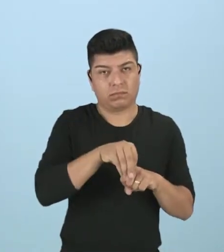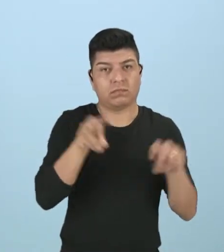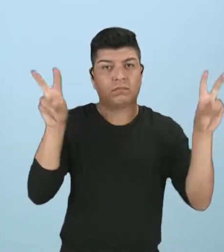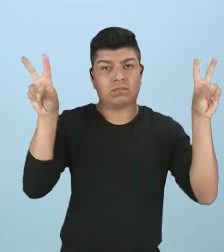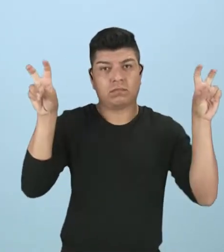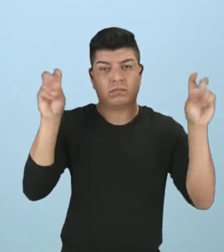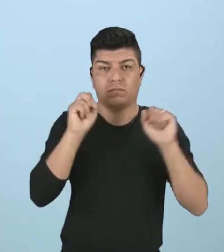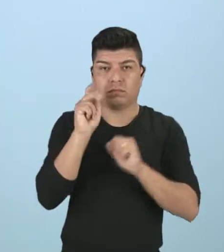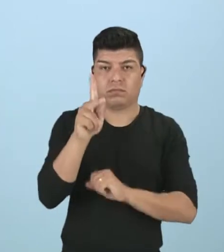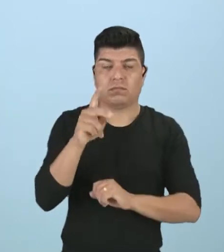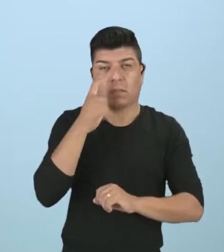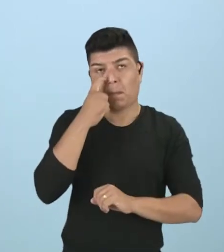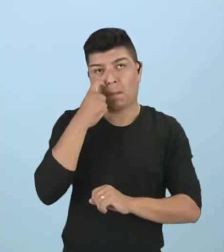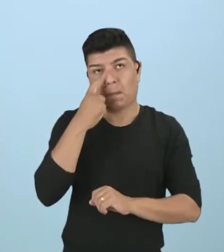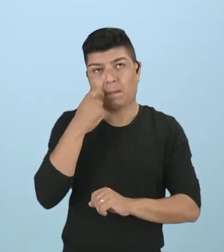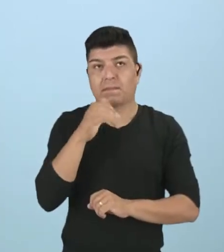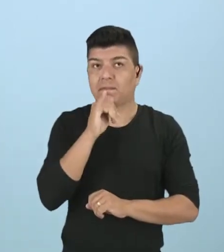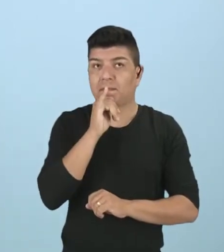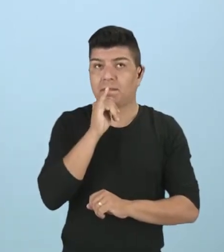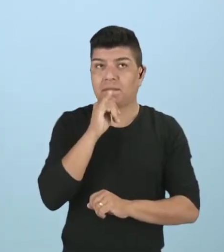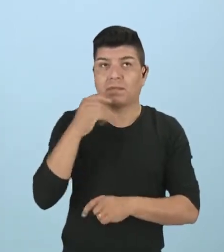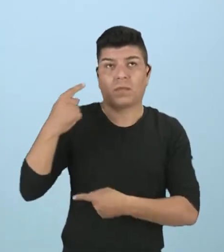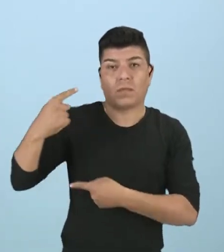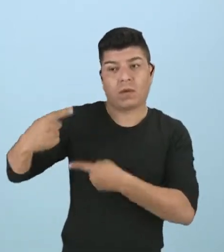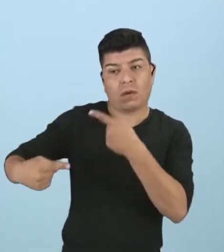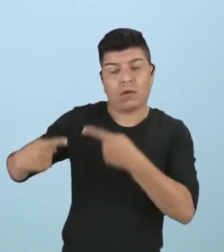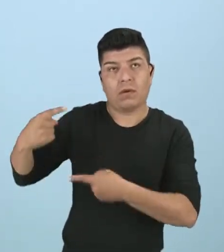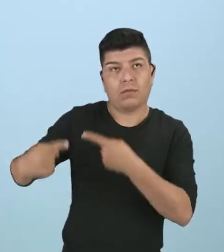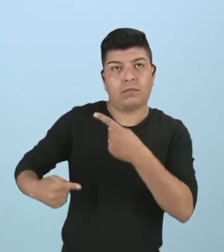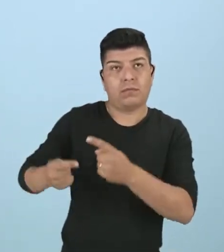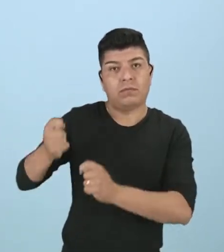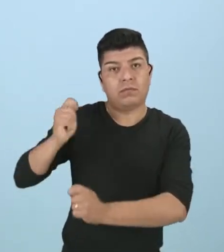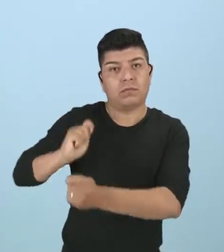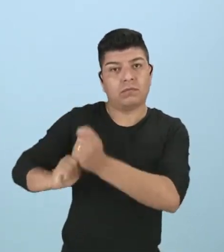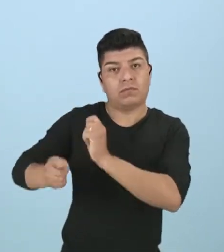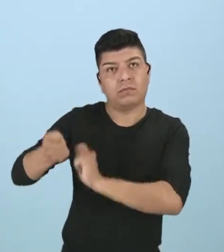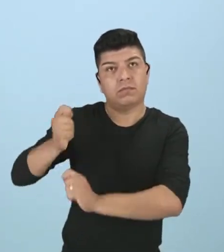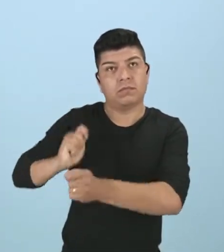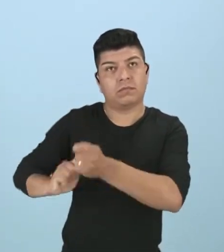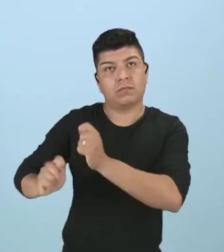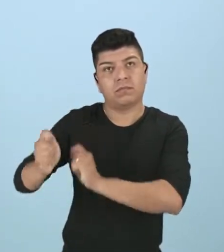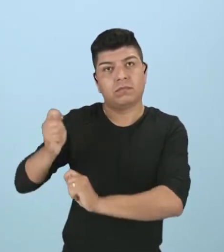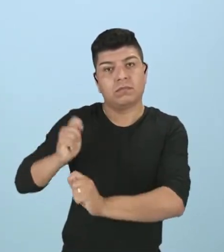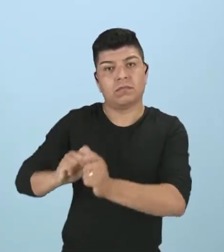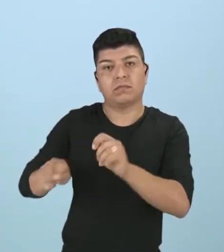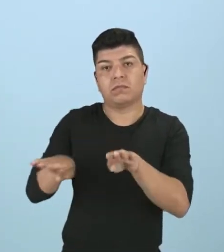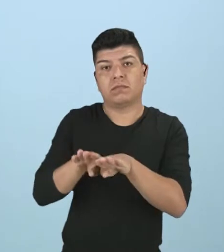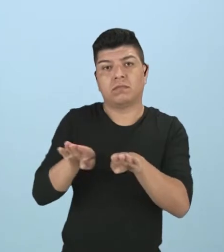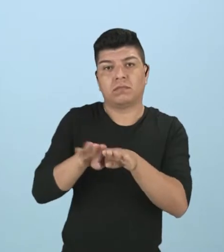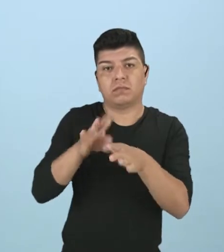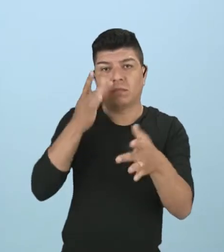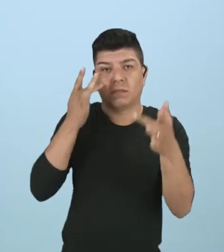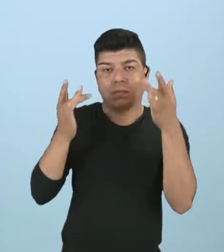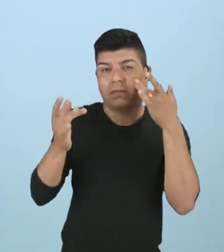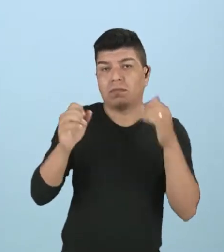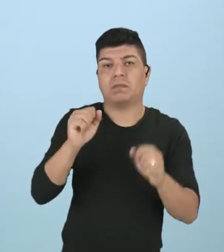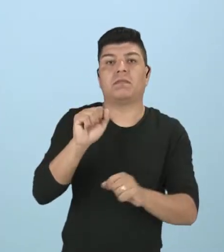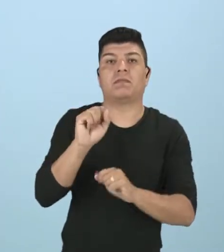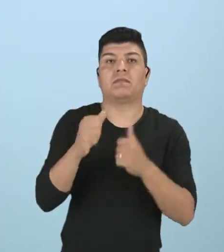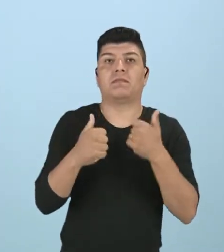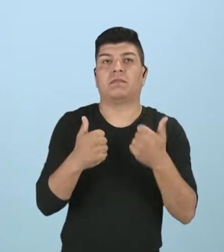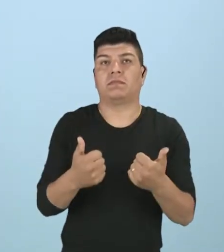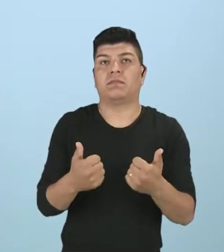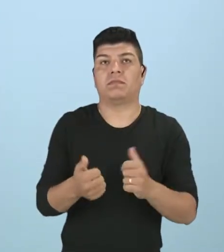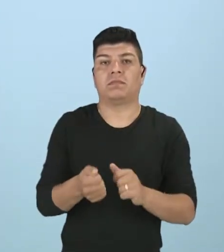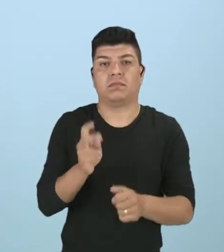tema, como política, economía y las letras. ¿Qué es